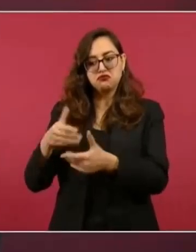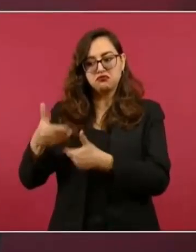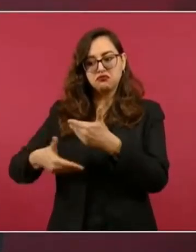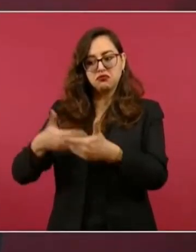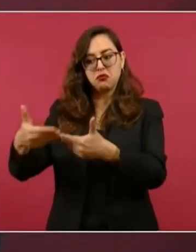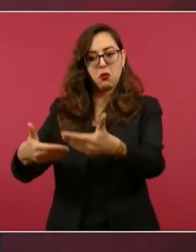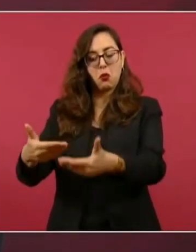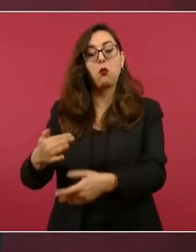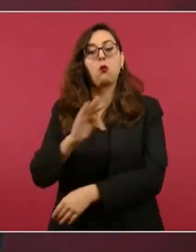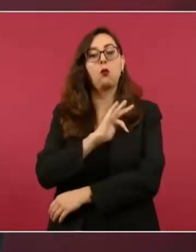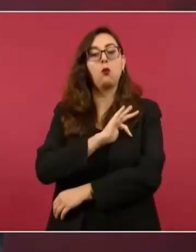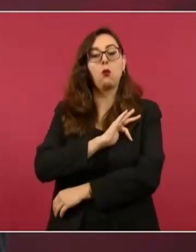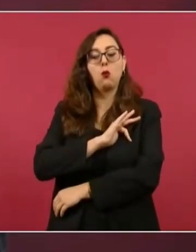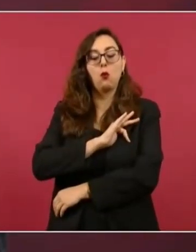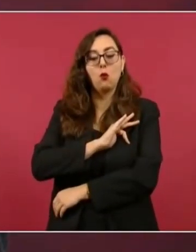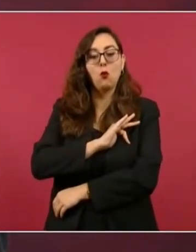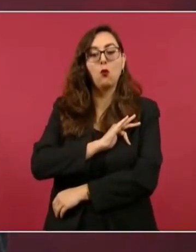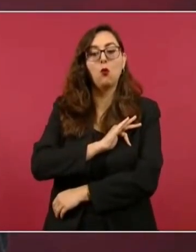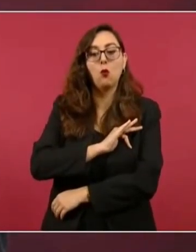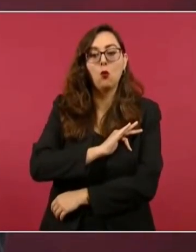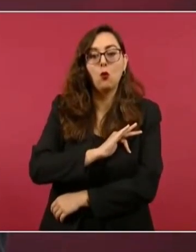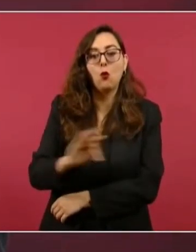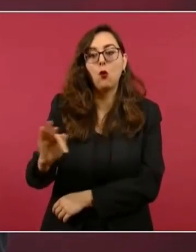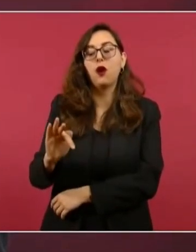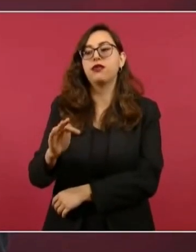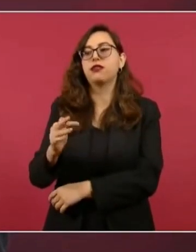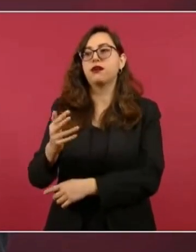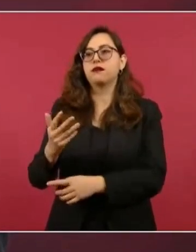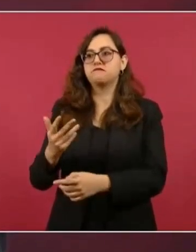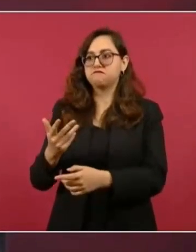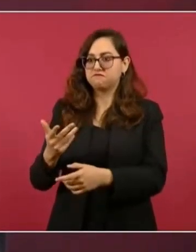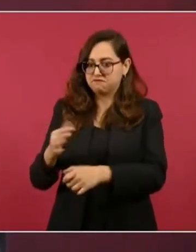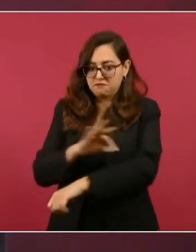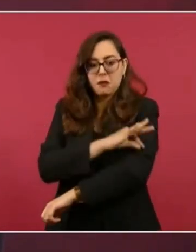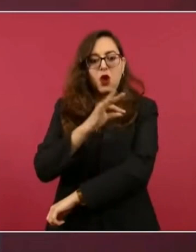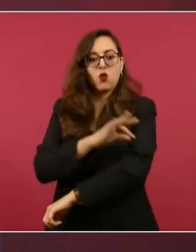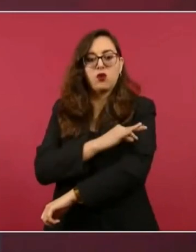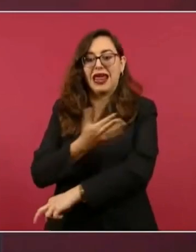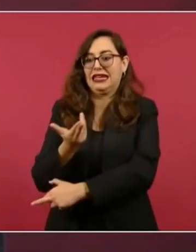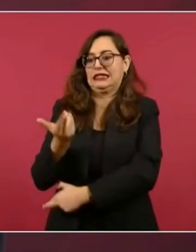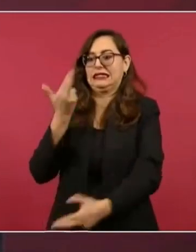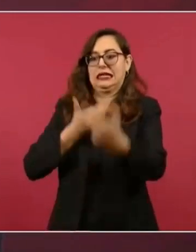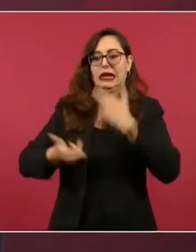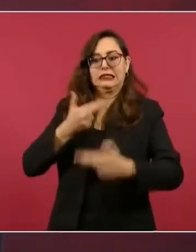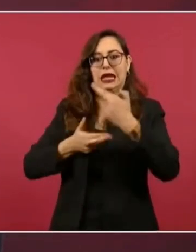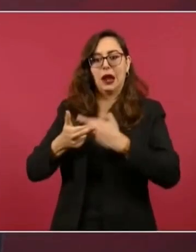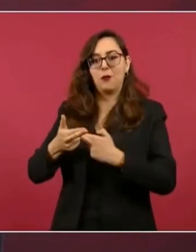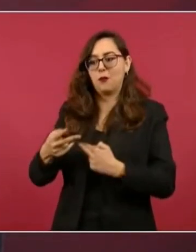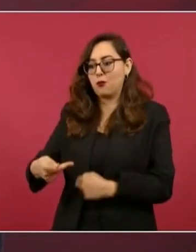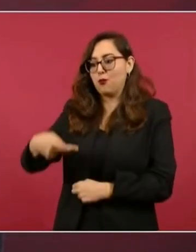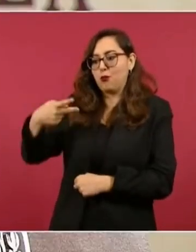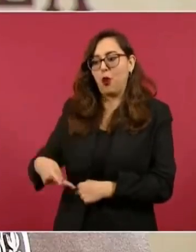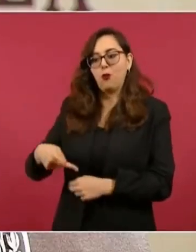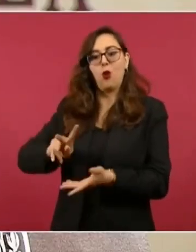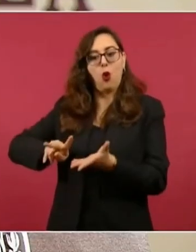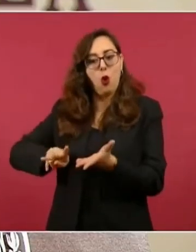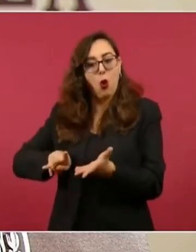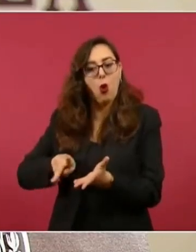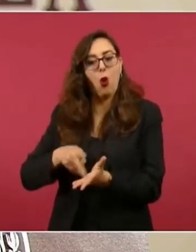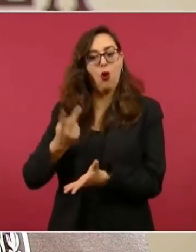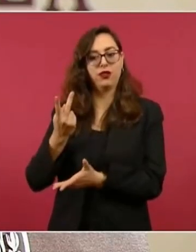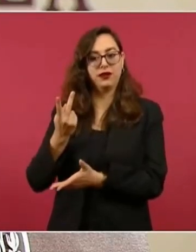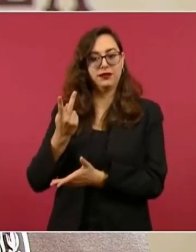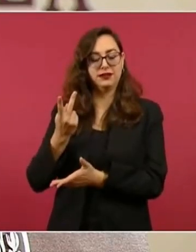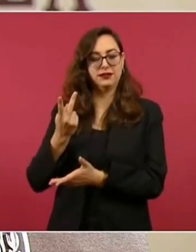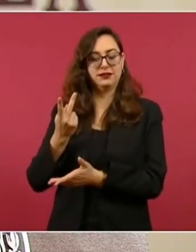desde una perspectiva de la recuperación de la soberanía. Esta es la trascendencia histórica del proyecto de la vacuna